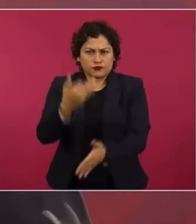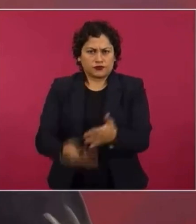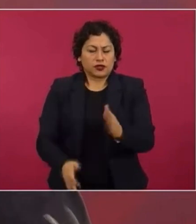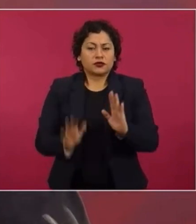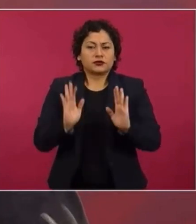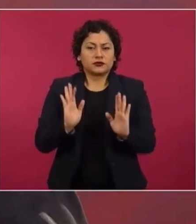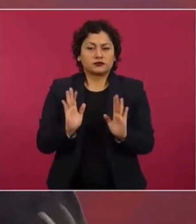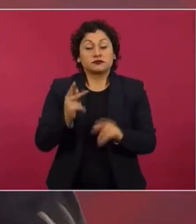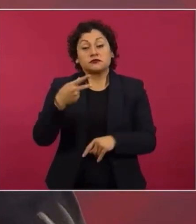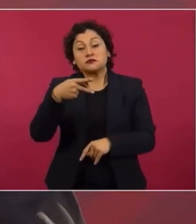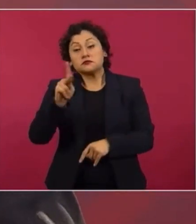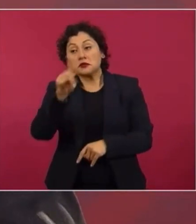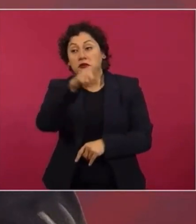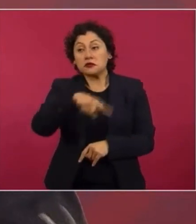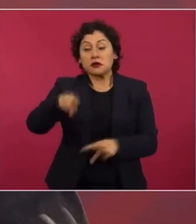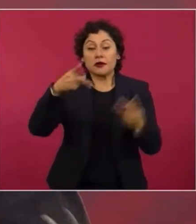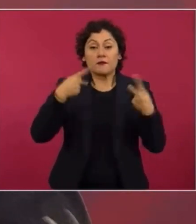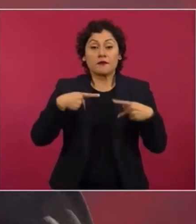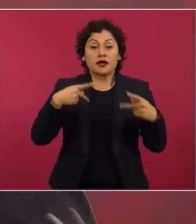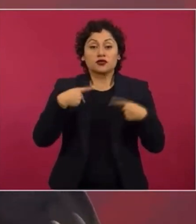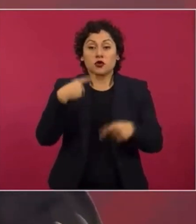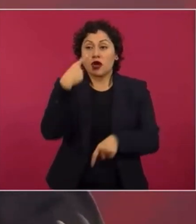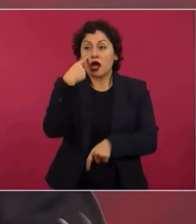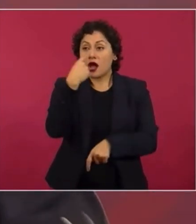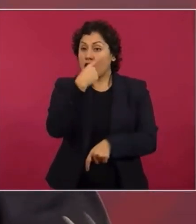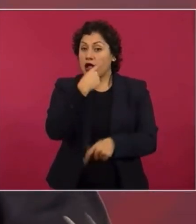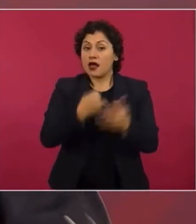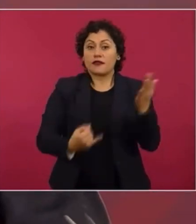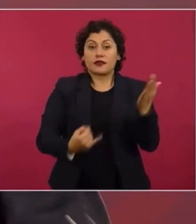si lo decide el creador, la ciencia,